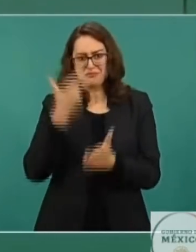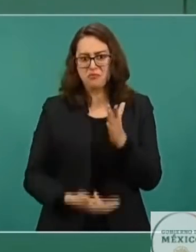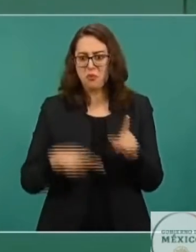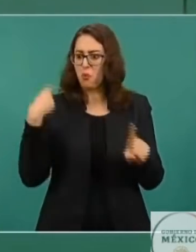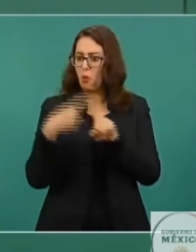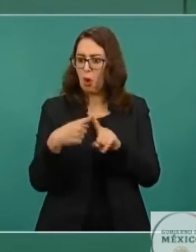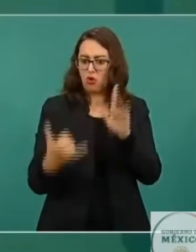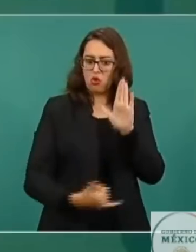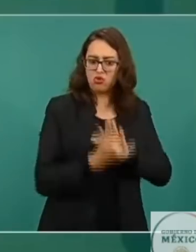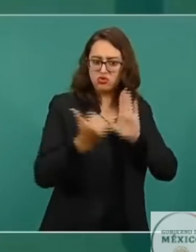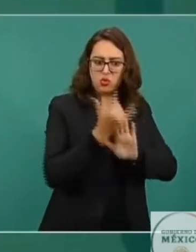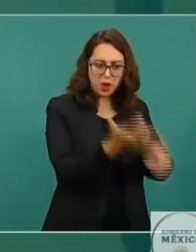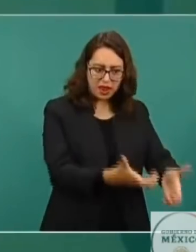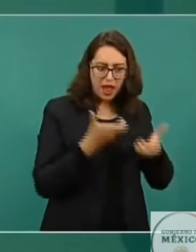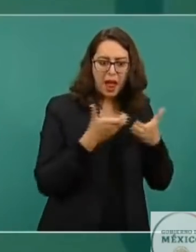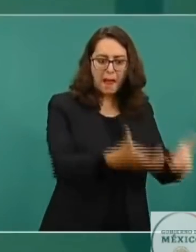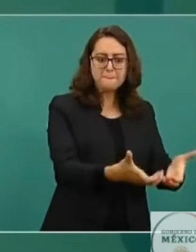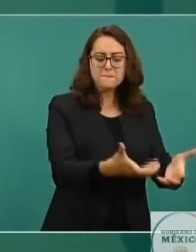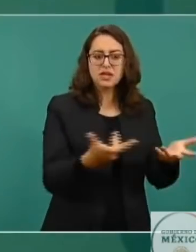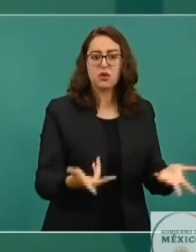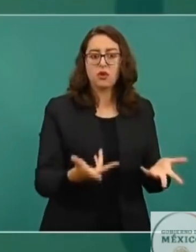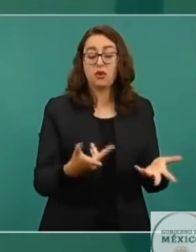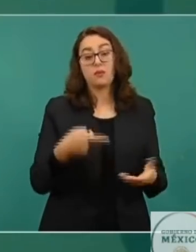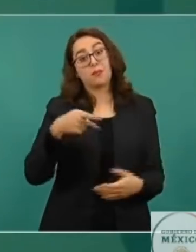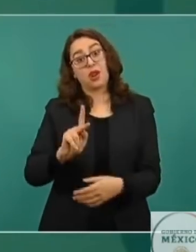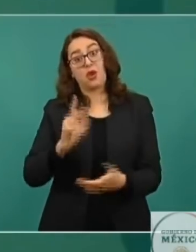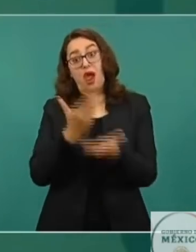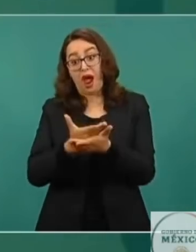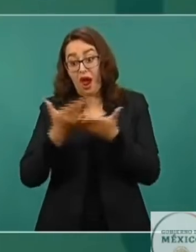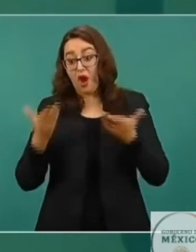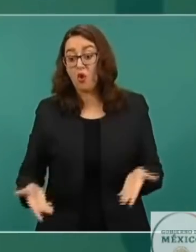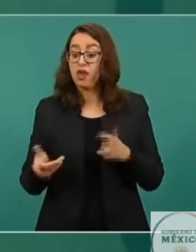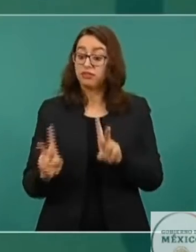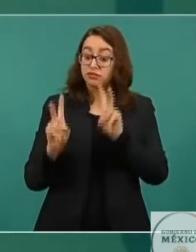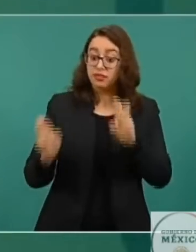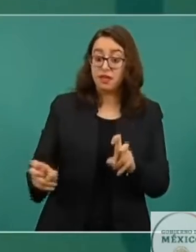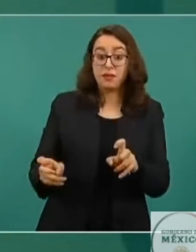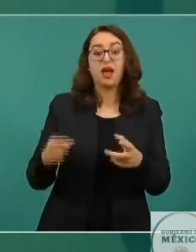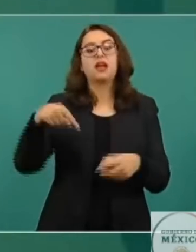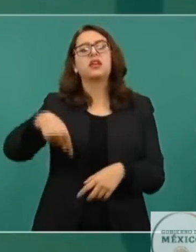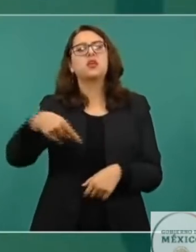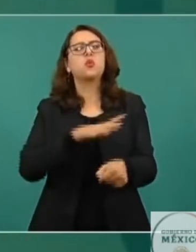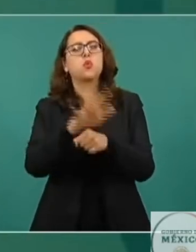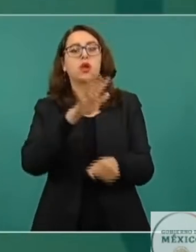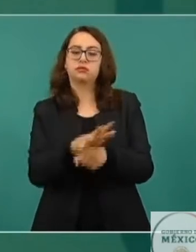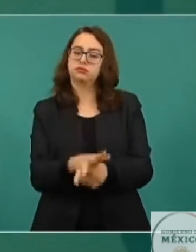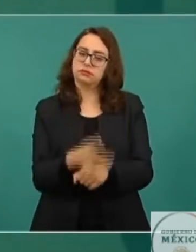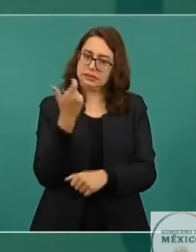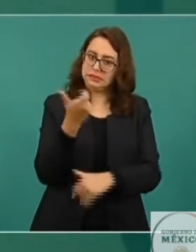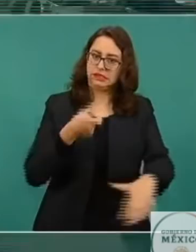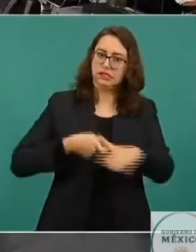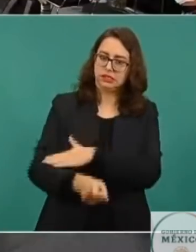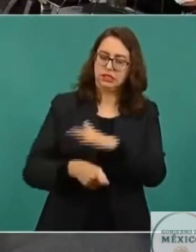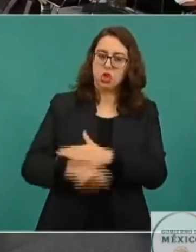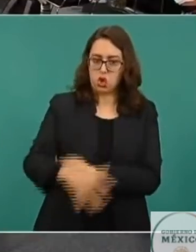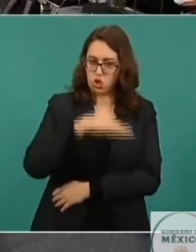reparto de dinero, de corrupción o de posible corrupción. Finalmente, presidente, la